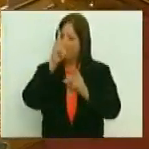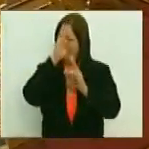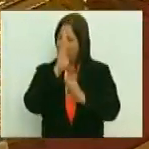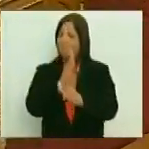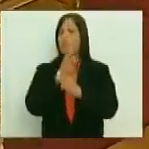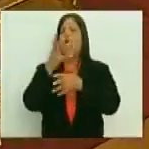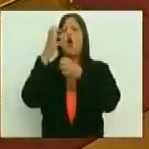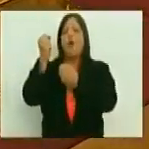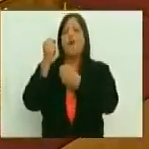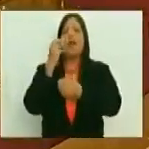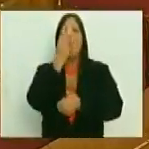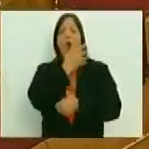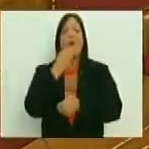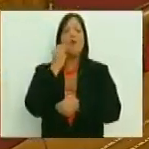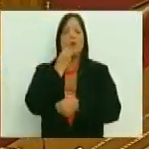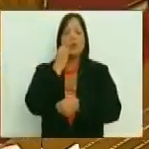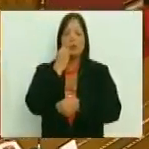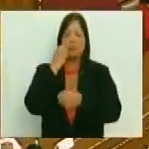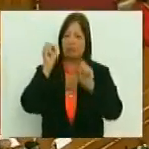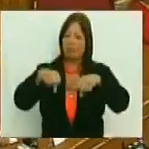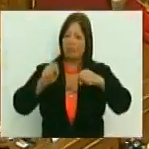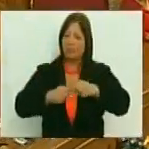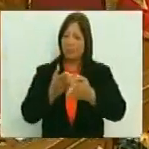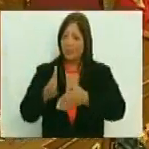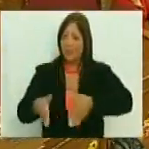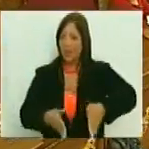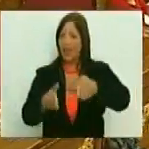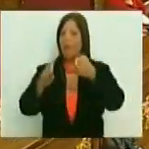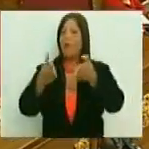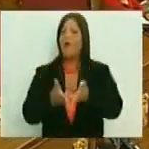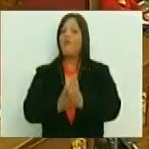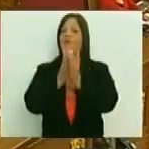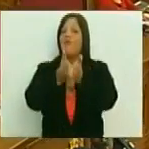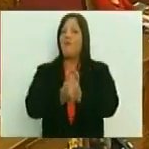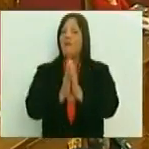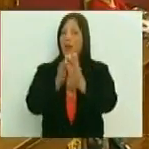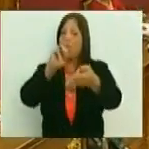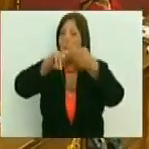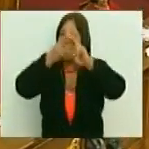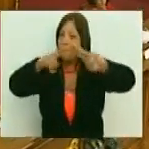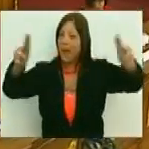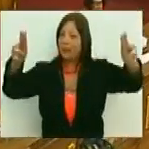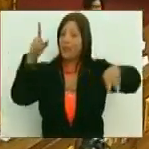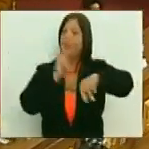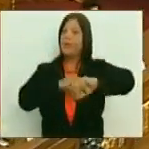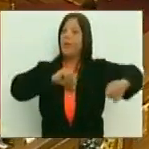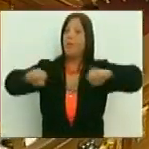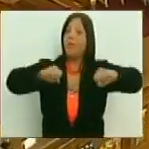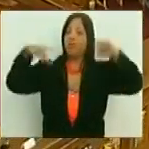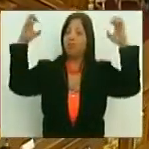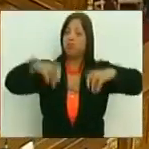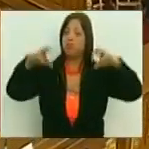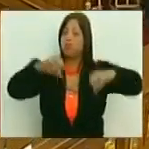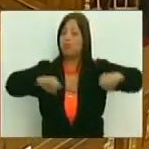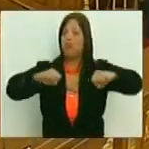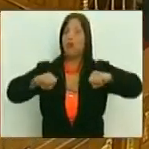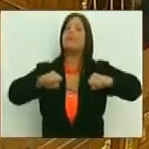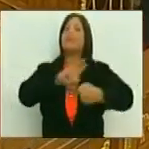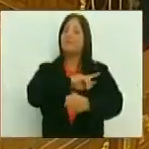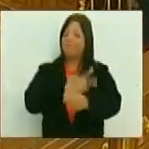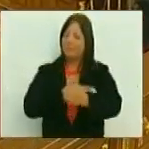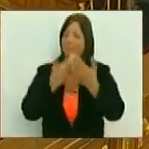confiar en la juventud y por conducir el barco hacia la paz en tiempos de tempestad. Y por supuesto,